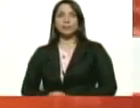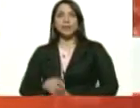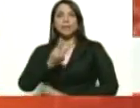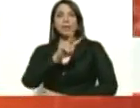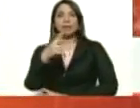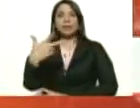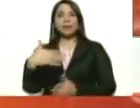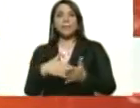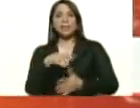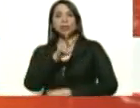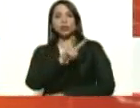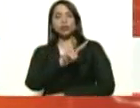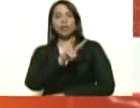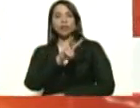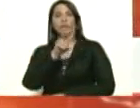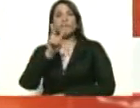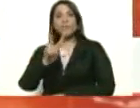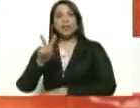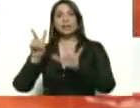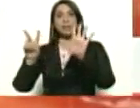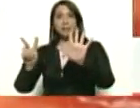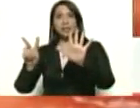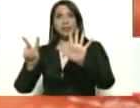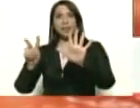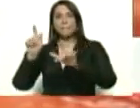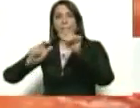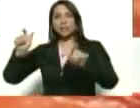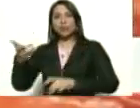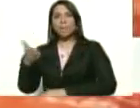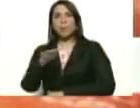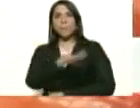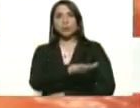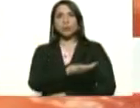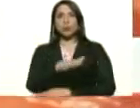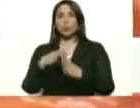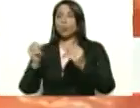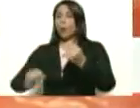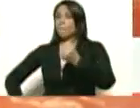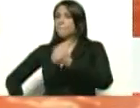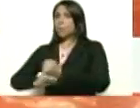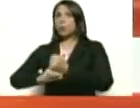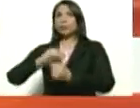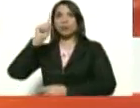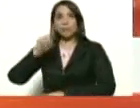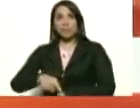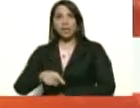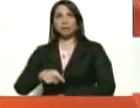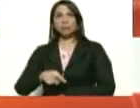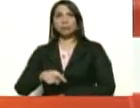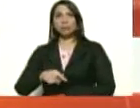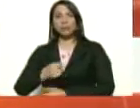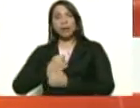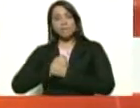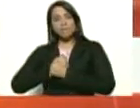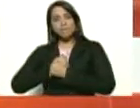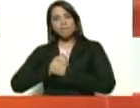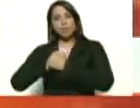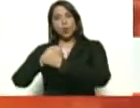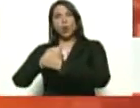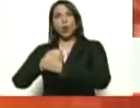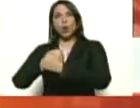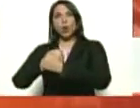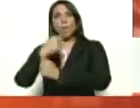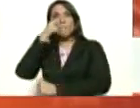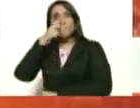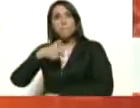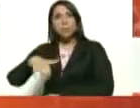23.227 personas fallecidas. Toda nuestra solidaridad y amor con